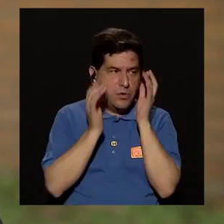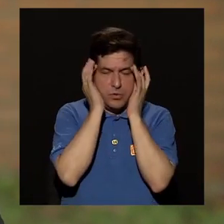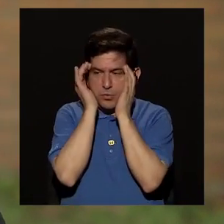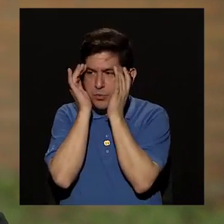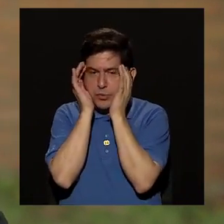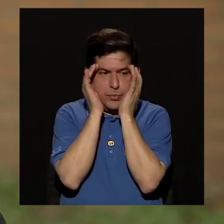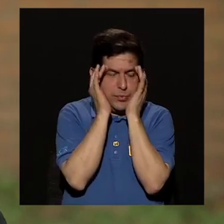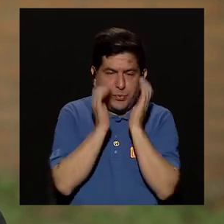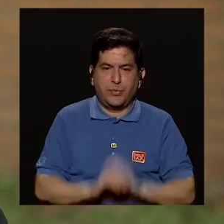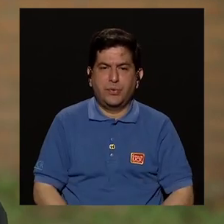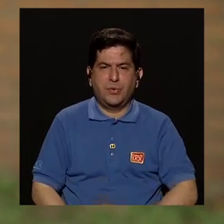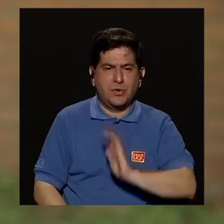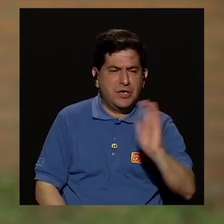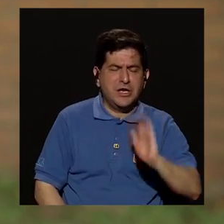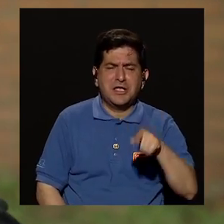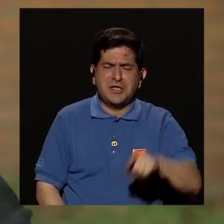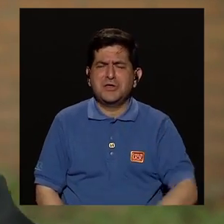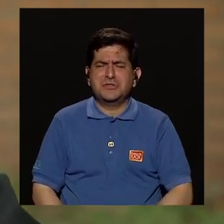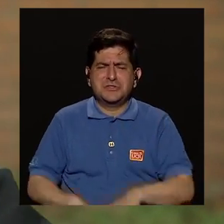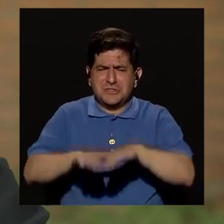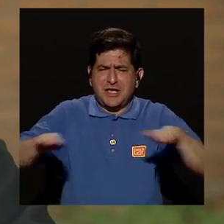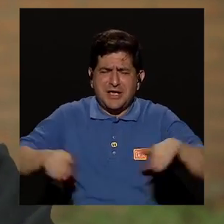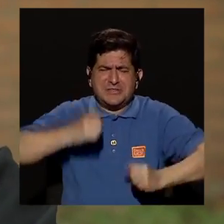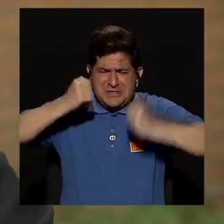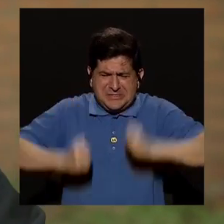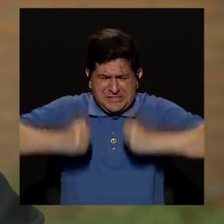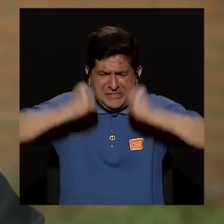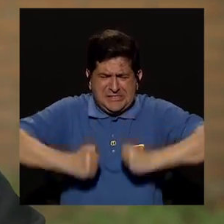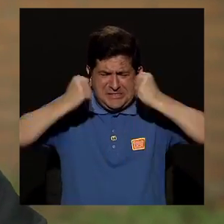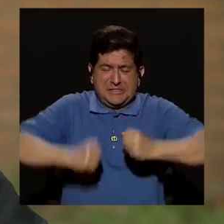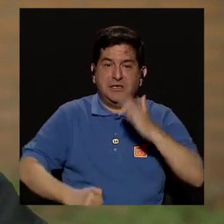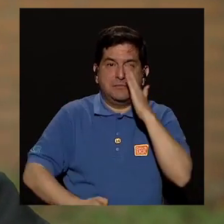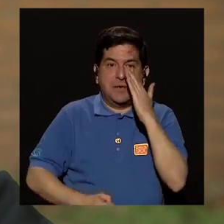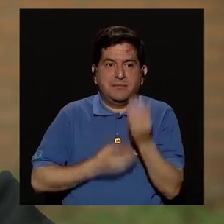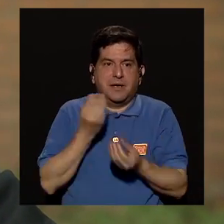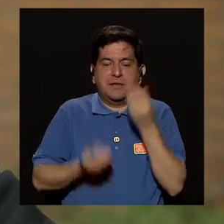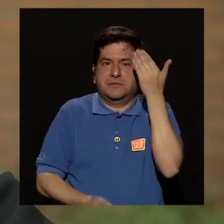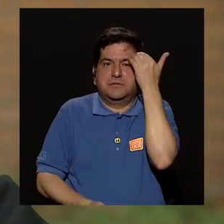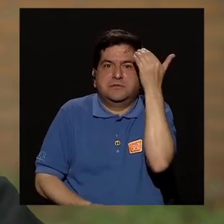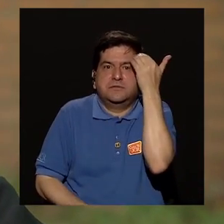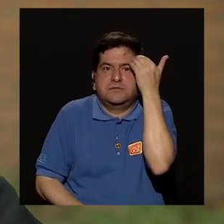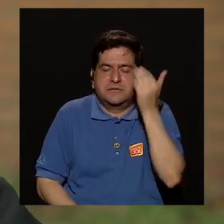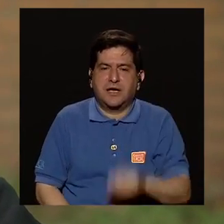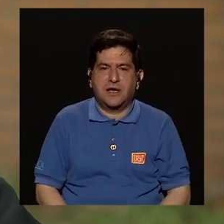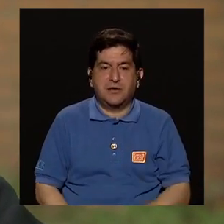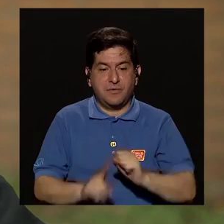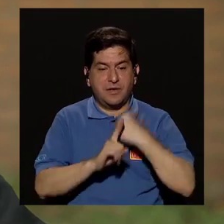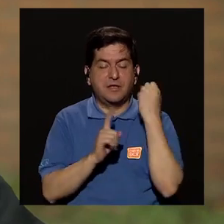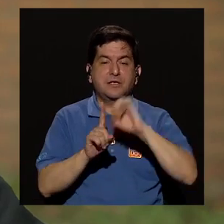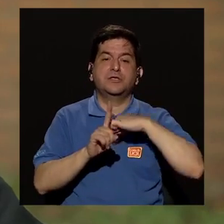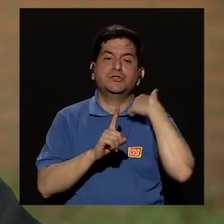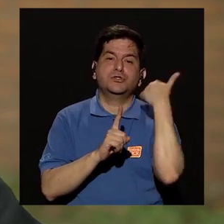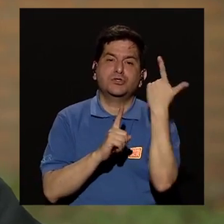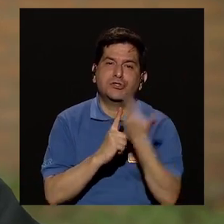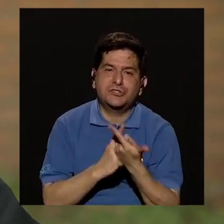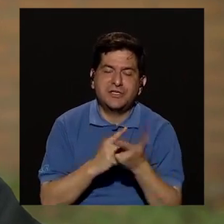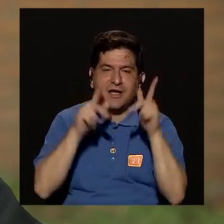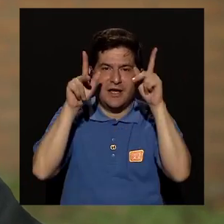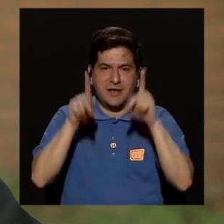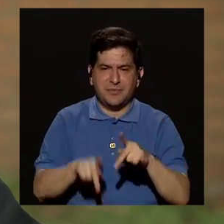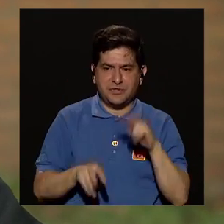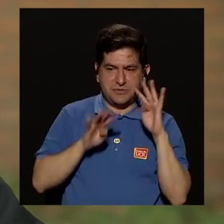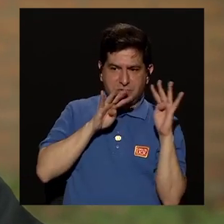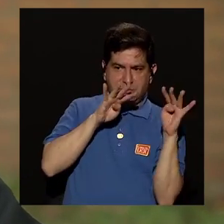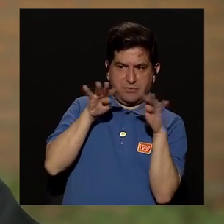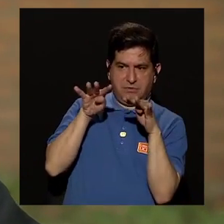frío hay chiquitos que se revuelcan en el piso y las mamás no saben dónde meterse y tras de eso hay una cuestión social de que hay